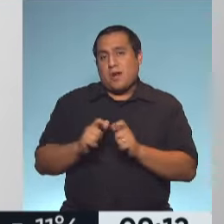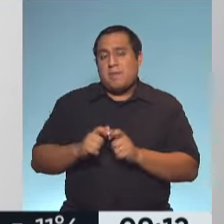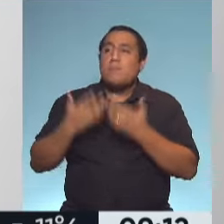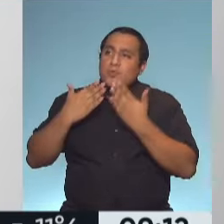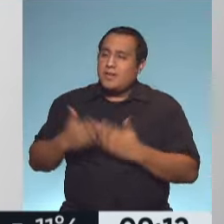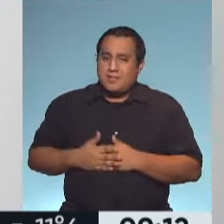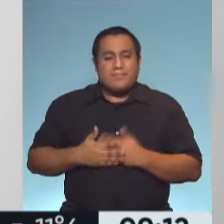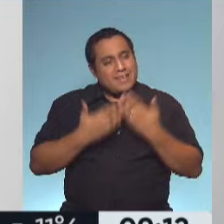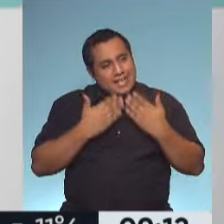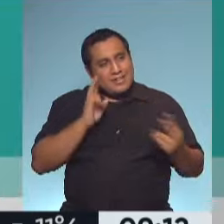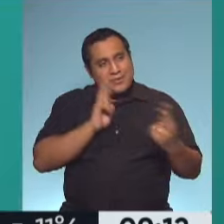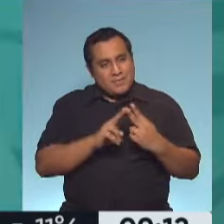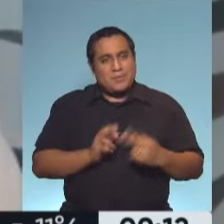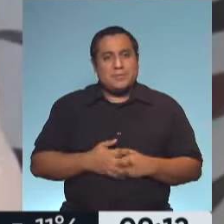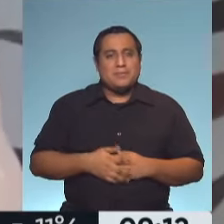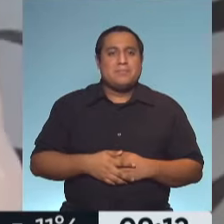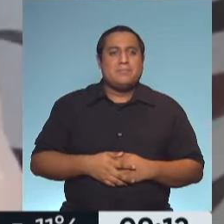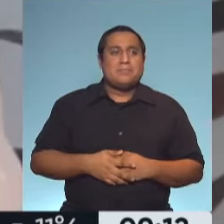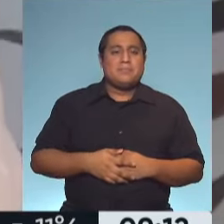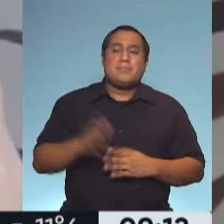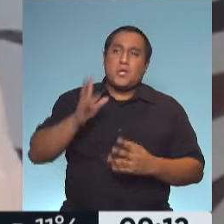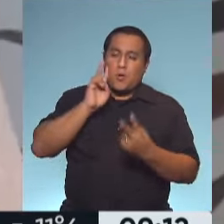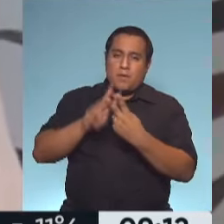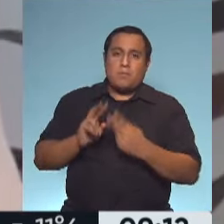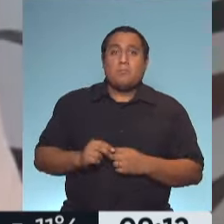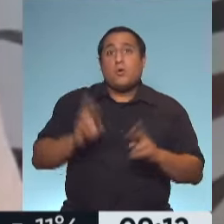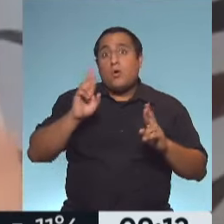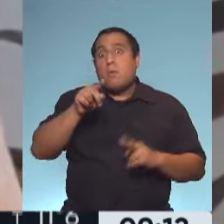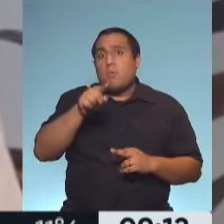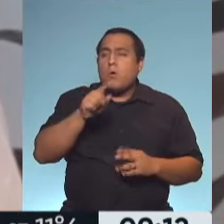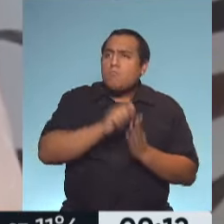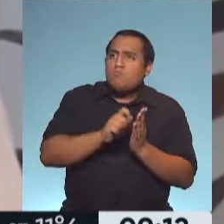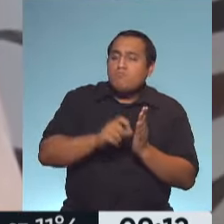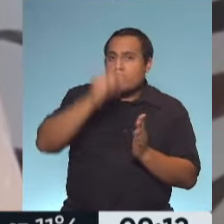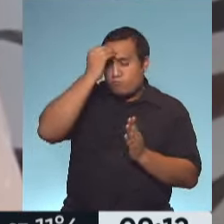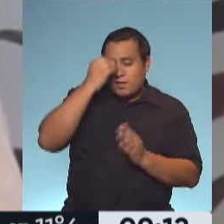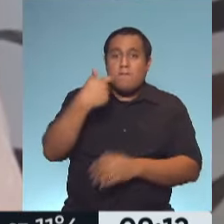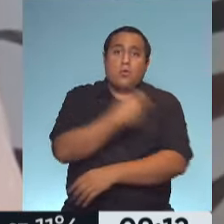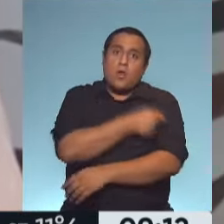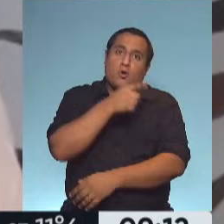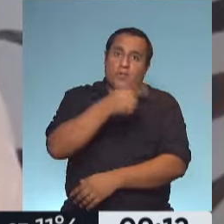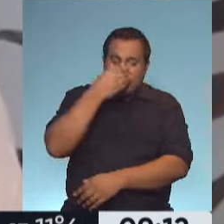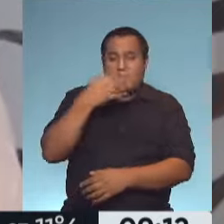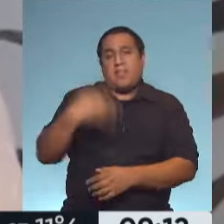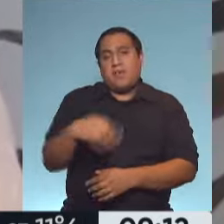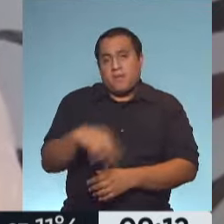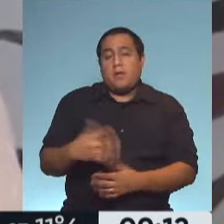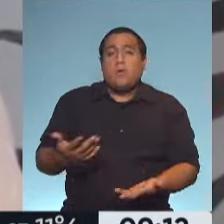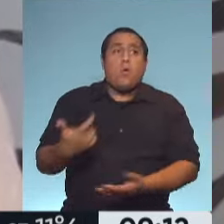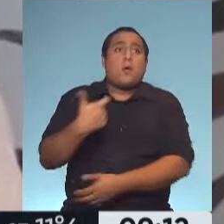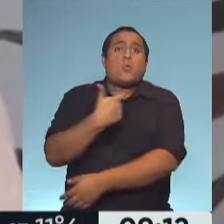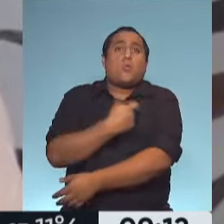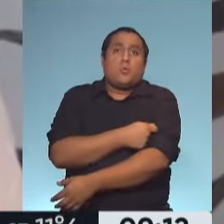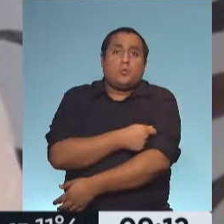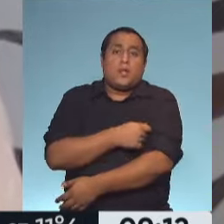Gracias. Hasta luego. Bueno, hasta luego. Espero que hayan tomado nota, hay que vacunarse contra la gripe. Si no te vacunaste con la